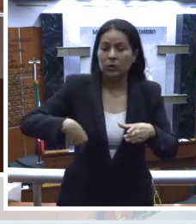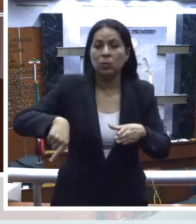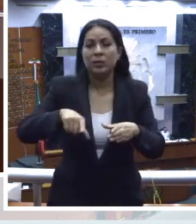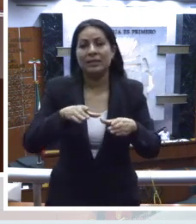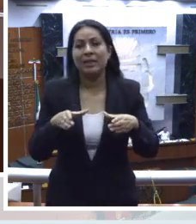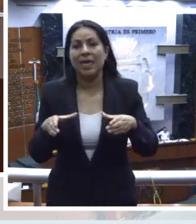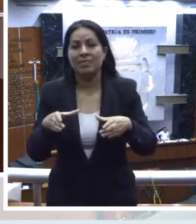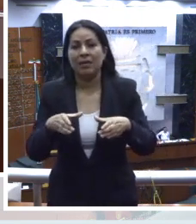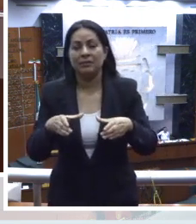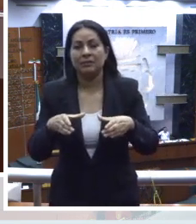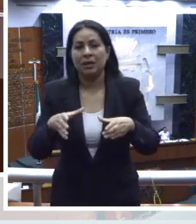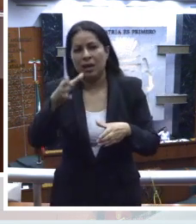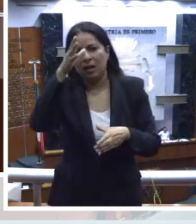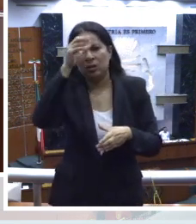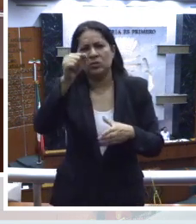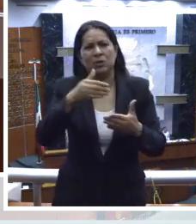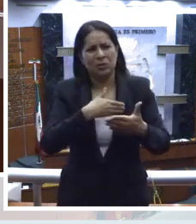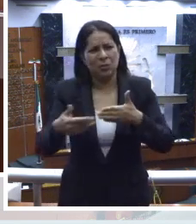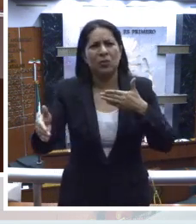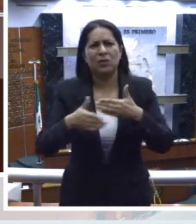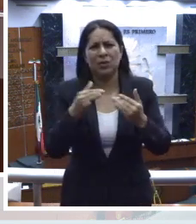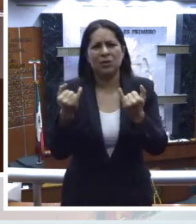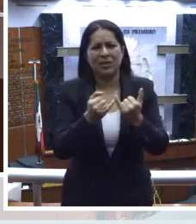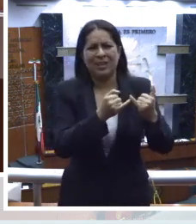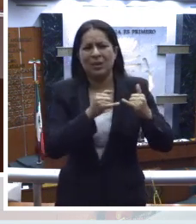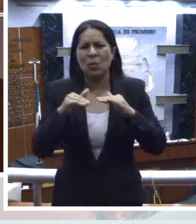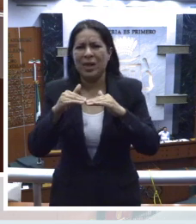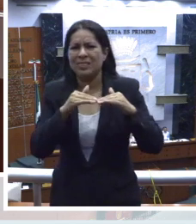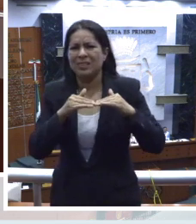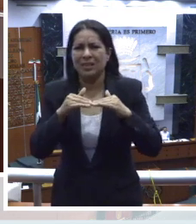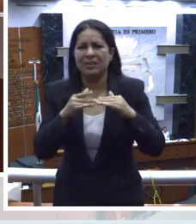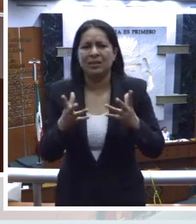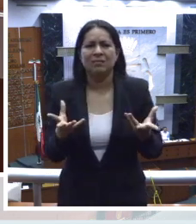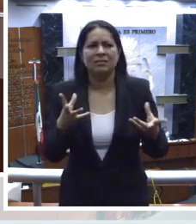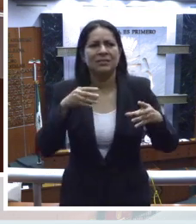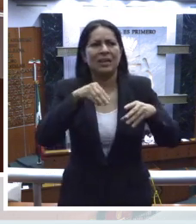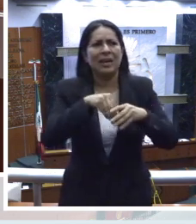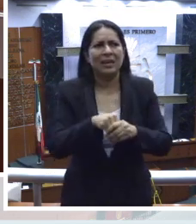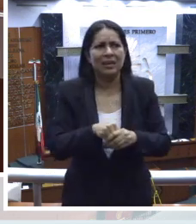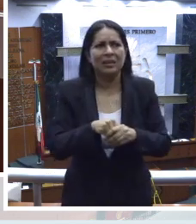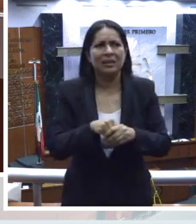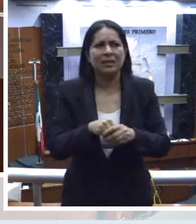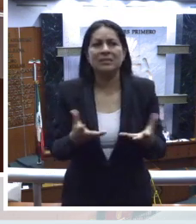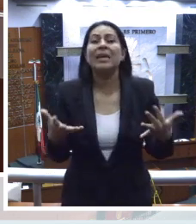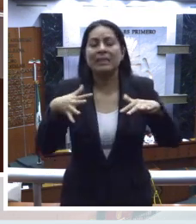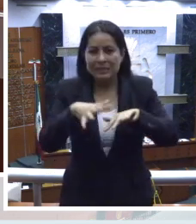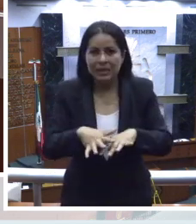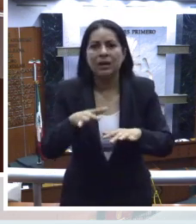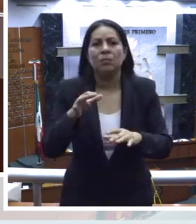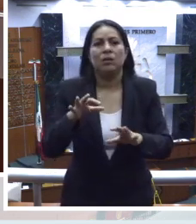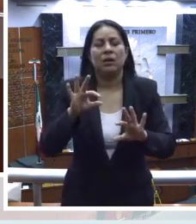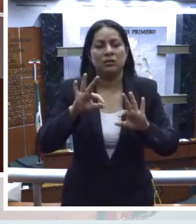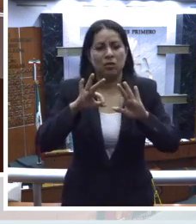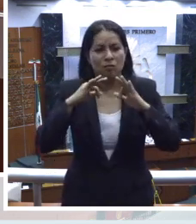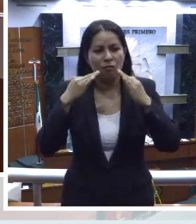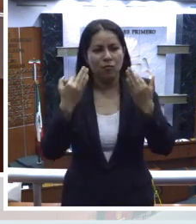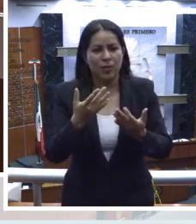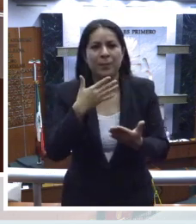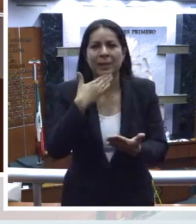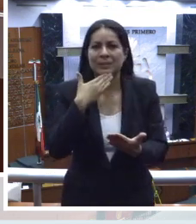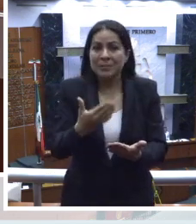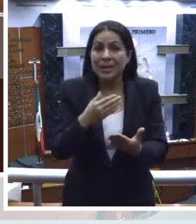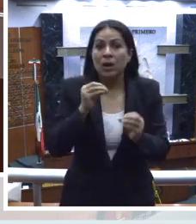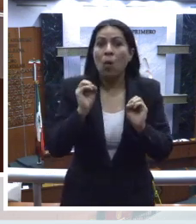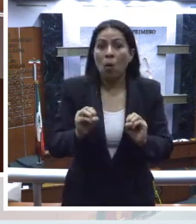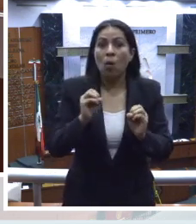El concepto moderno de igualdad se integra por las dimensiones formal o ante la